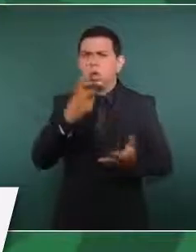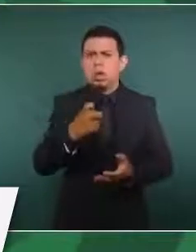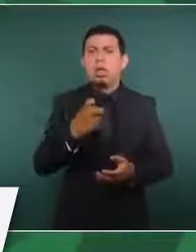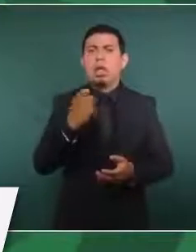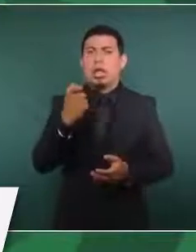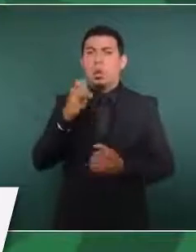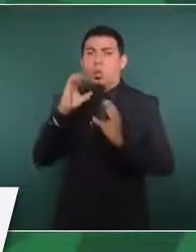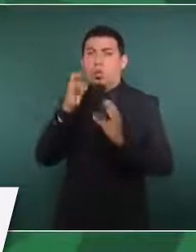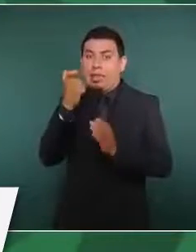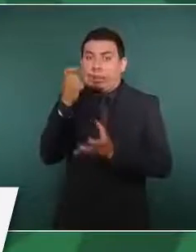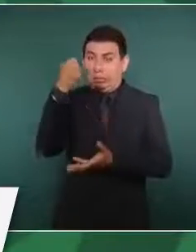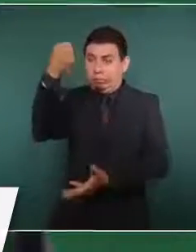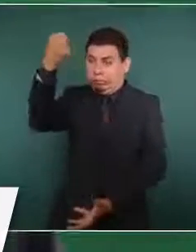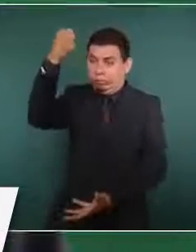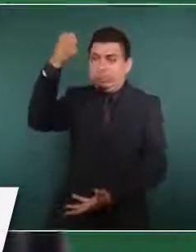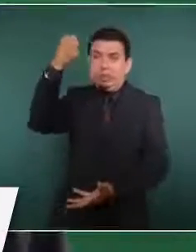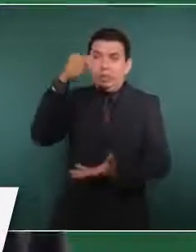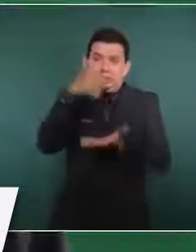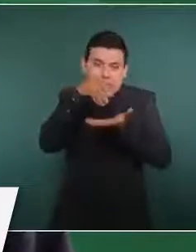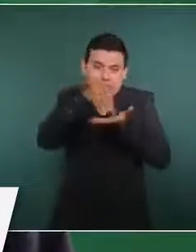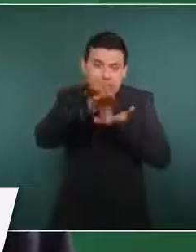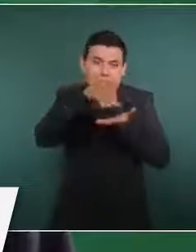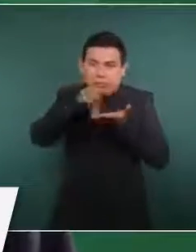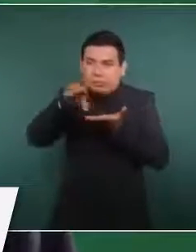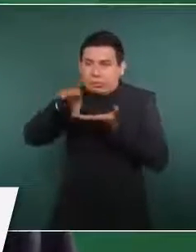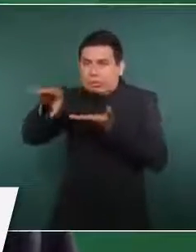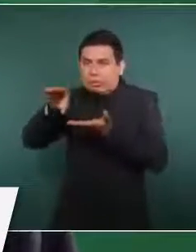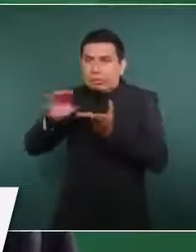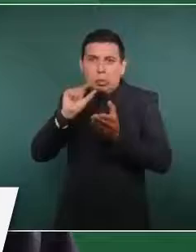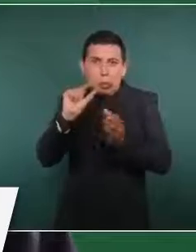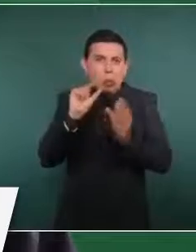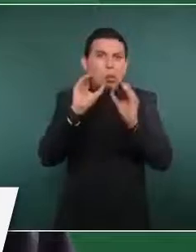presupuesto, por eso es la austeridad, algunos no lo entienden.